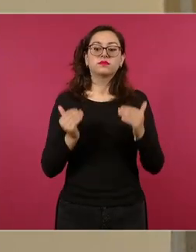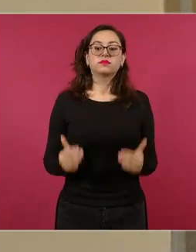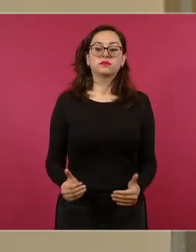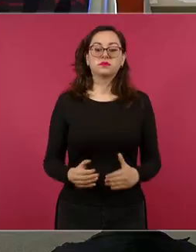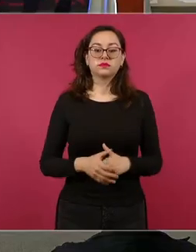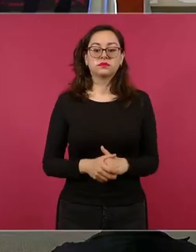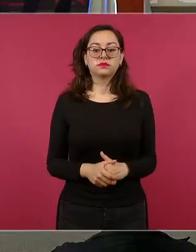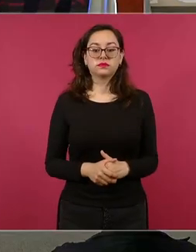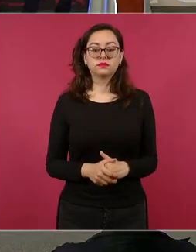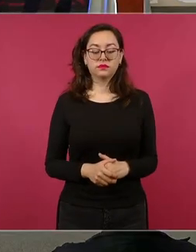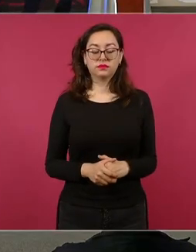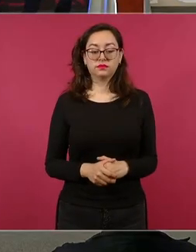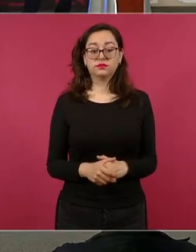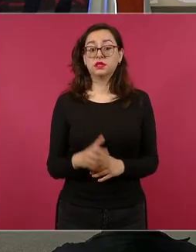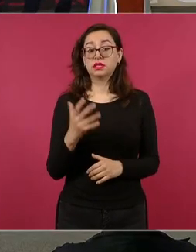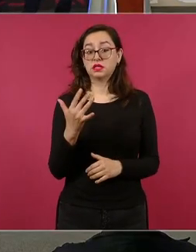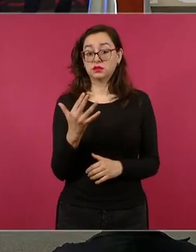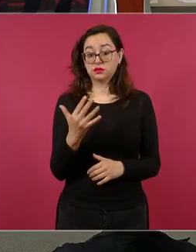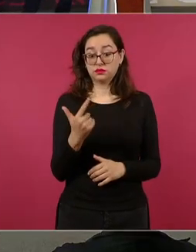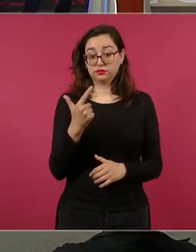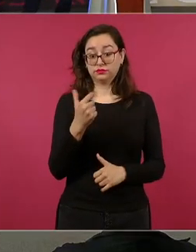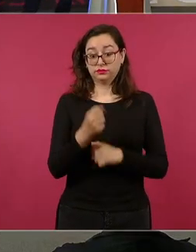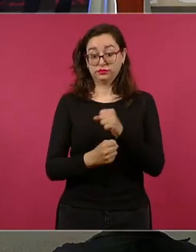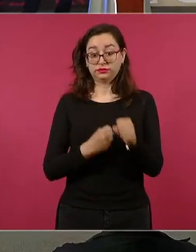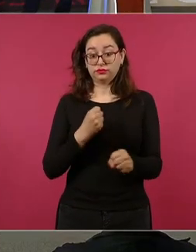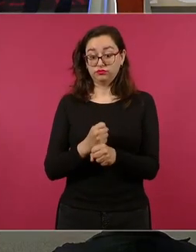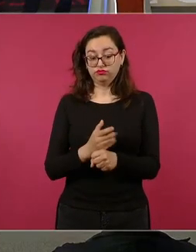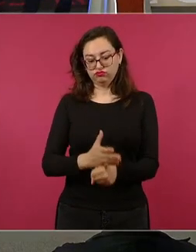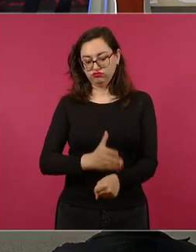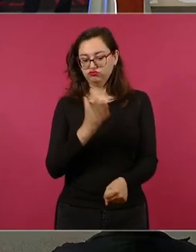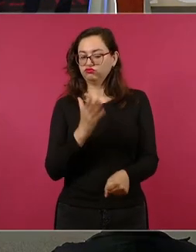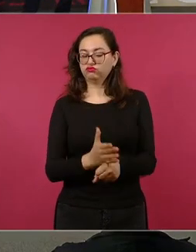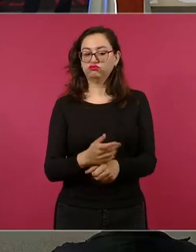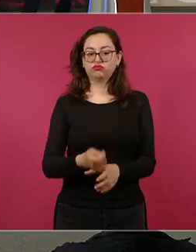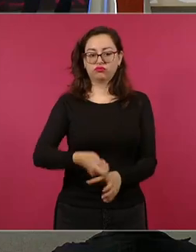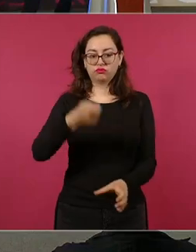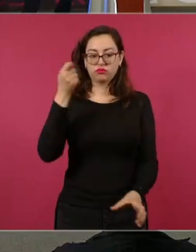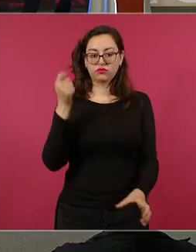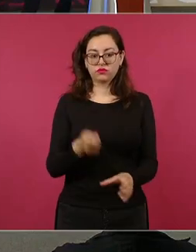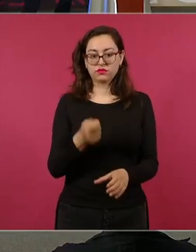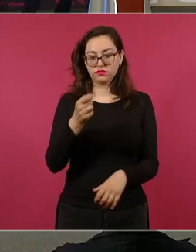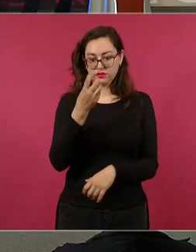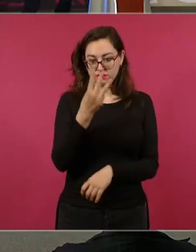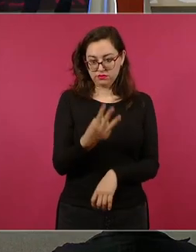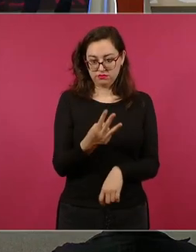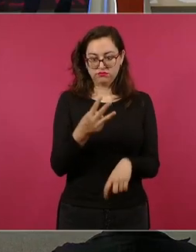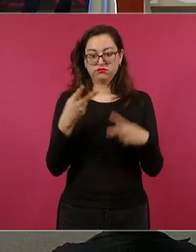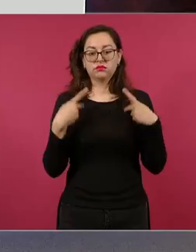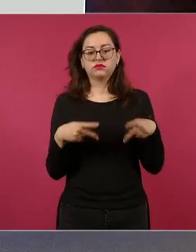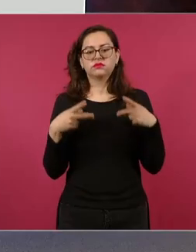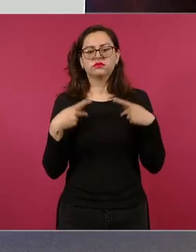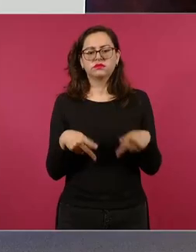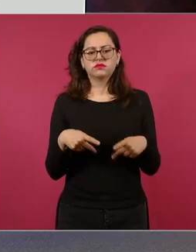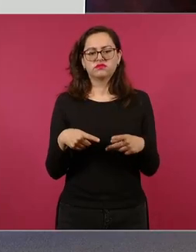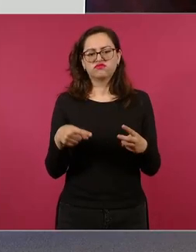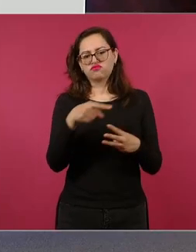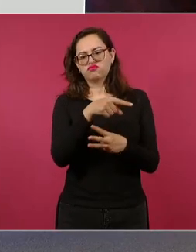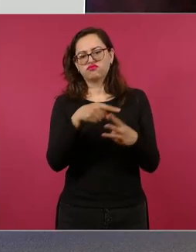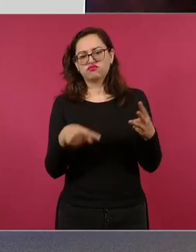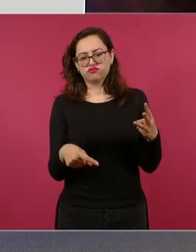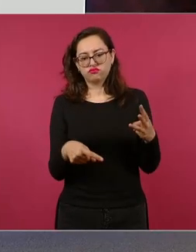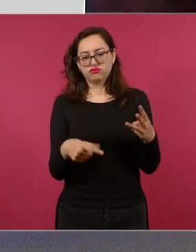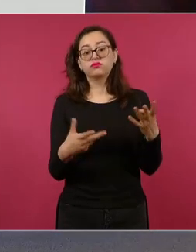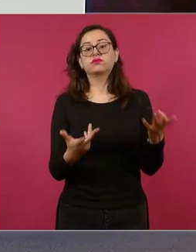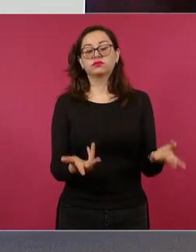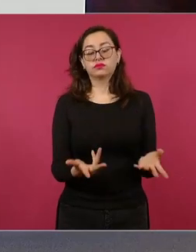Esa sentencia de 57 años de prisión para Eduardo, Marino y Pablo es tras acreditar su responsabilidad en los